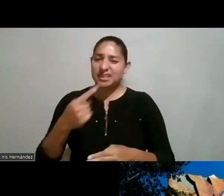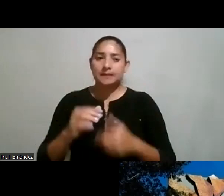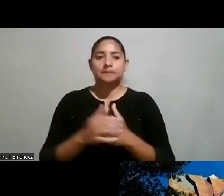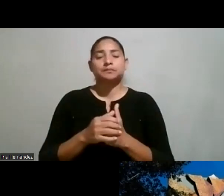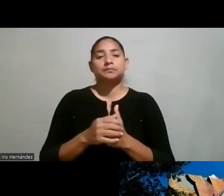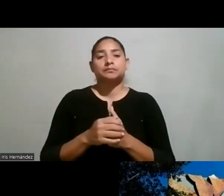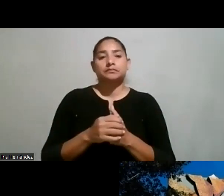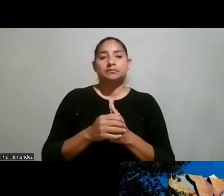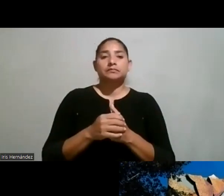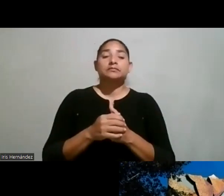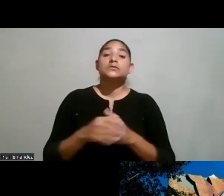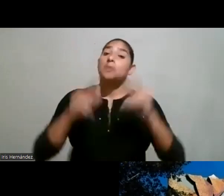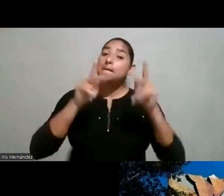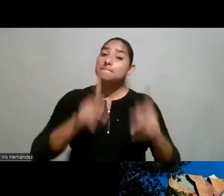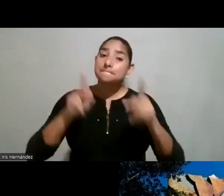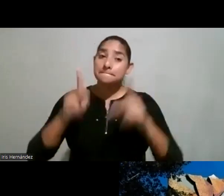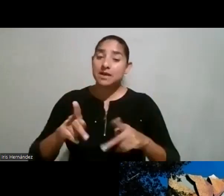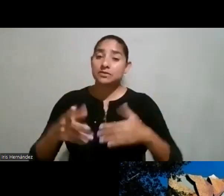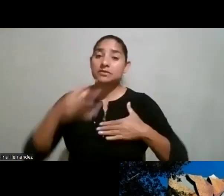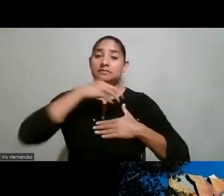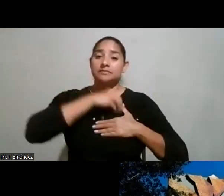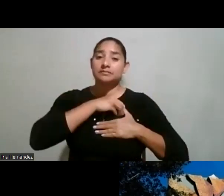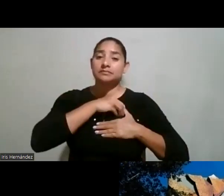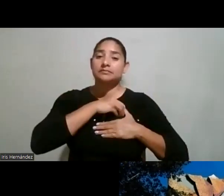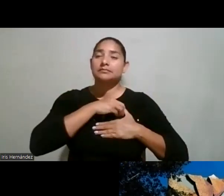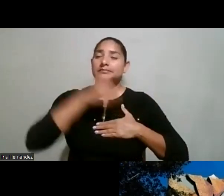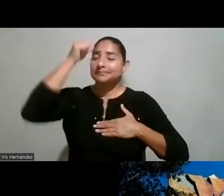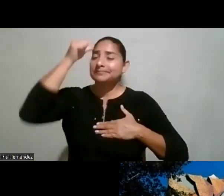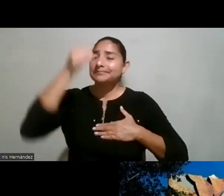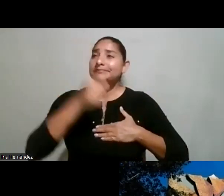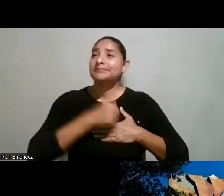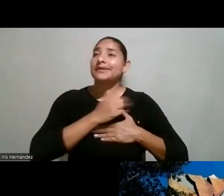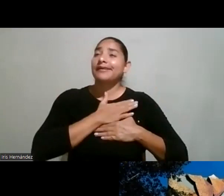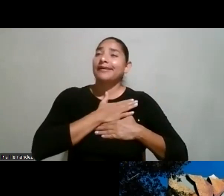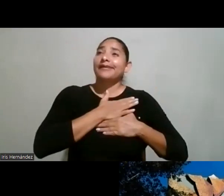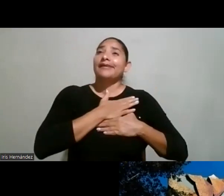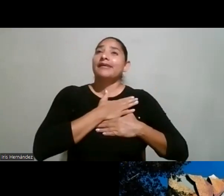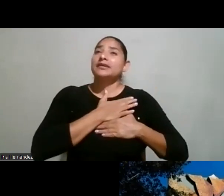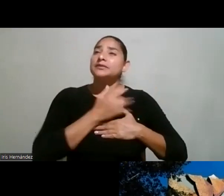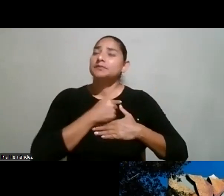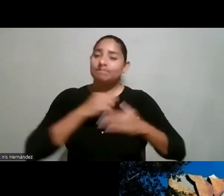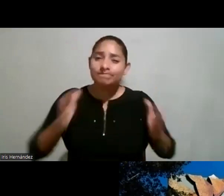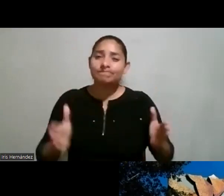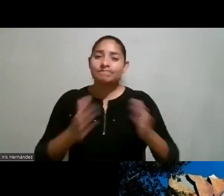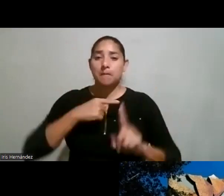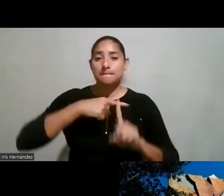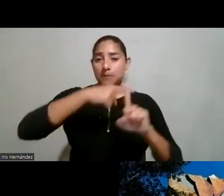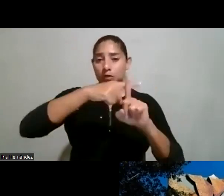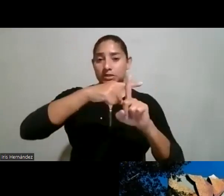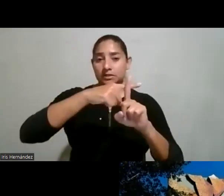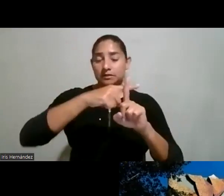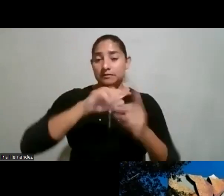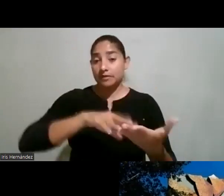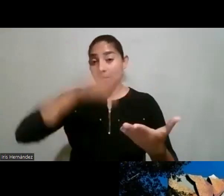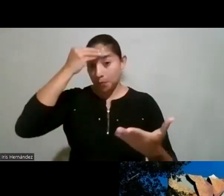nombre les pusimos son personas que le quedan uno en el corazón y que tienen una gran influencia positiva en la formación